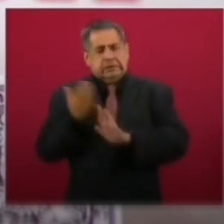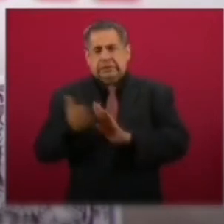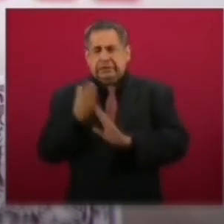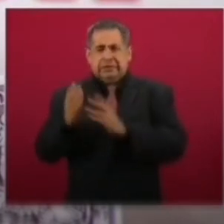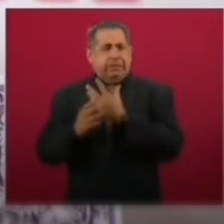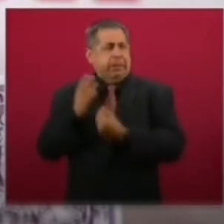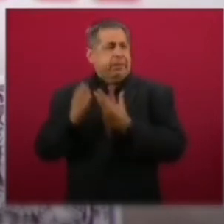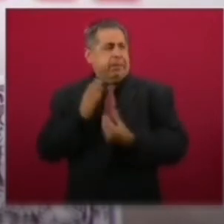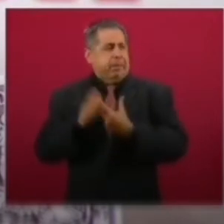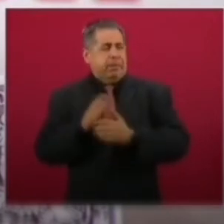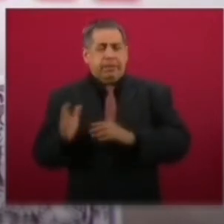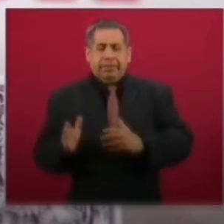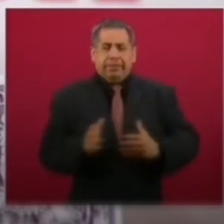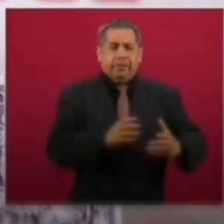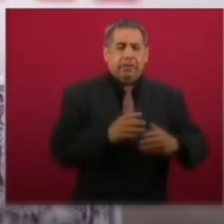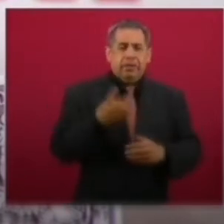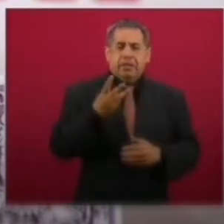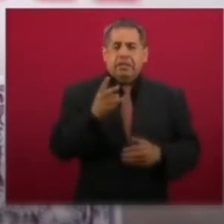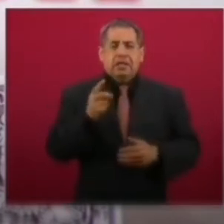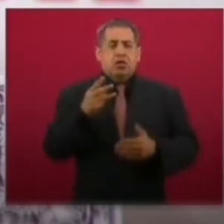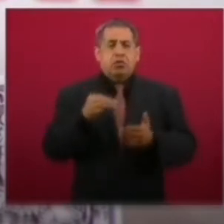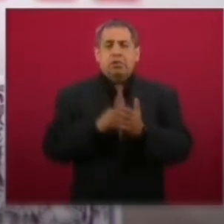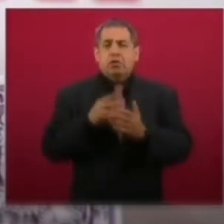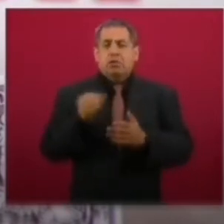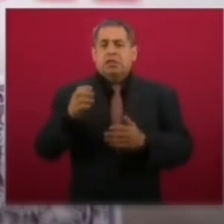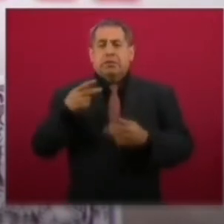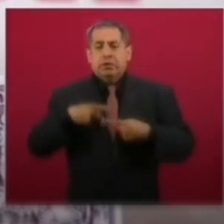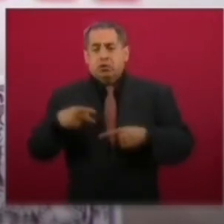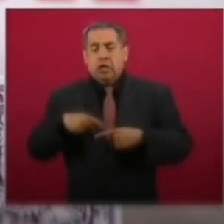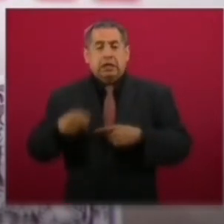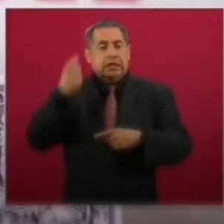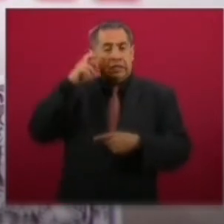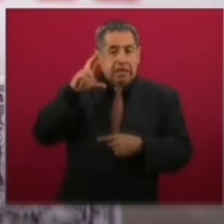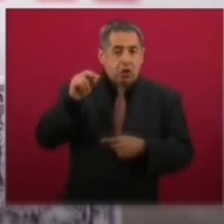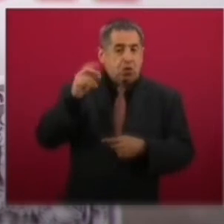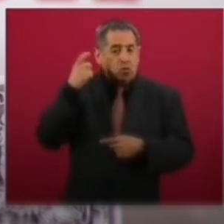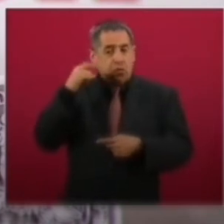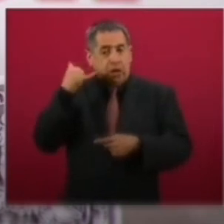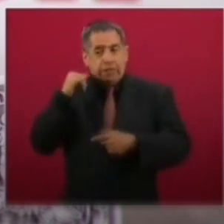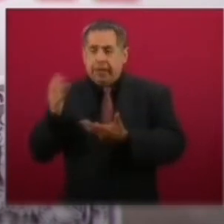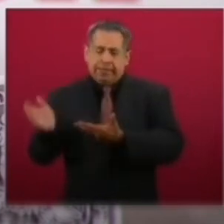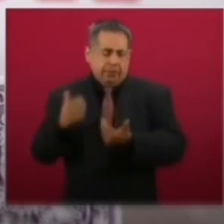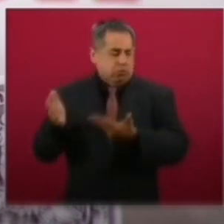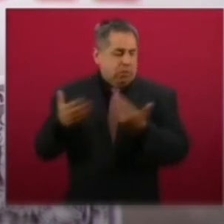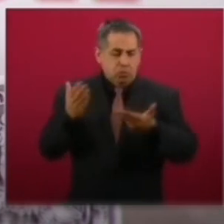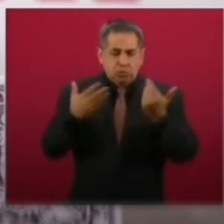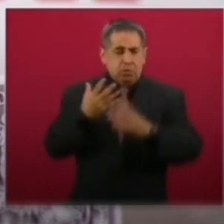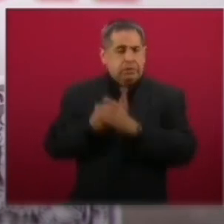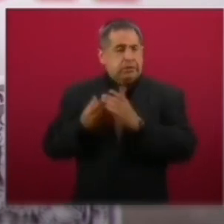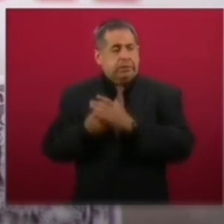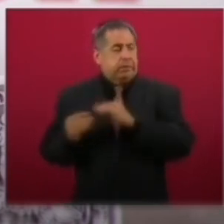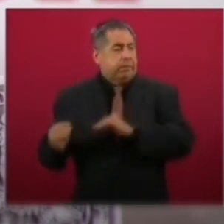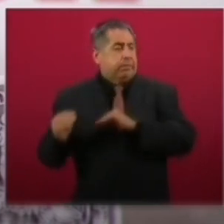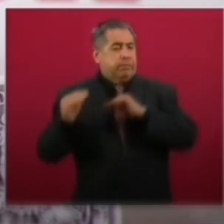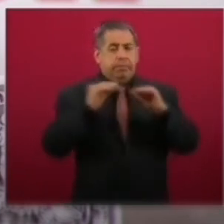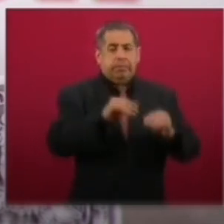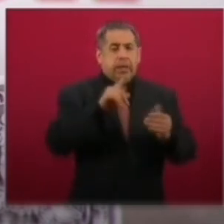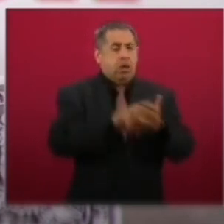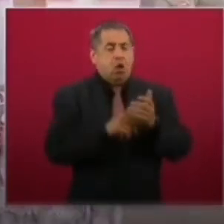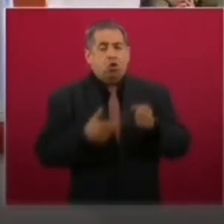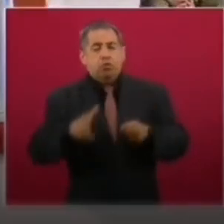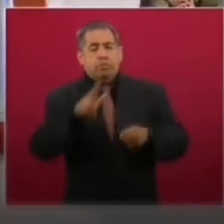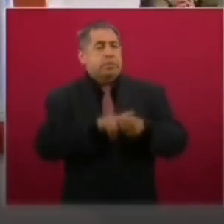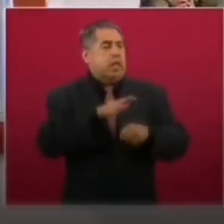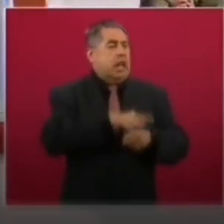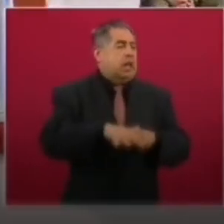doscientas noventa personas en los estados de Quintana Roo y Yucatán, mismos que también fueron trasladados a los hospitales,